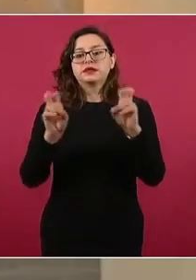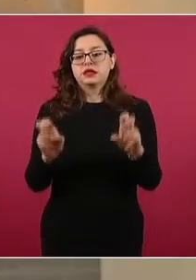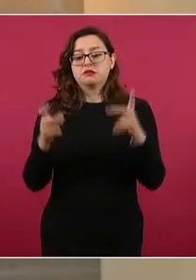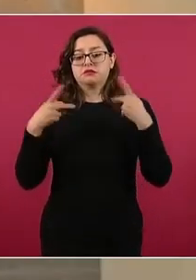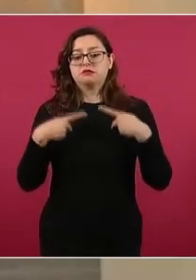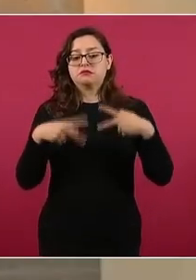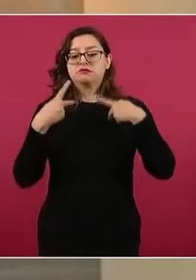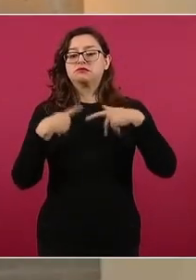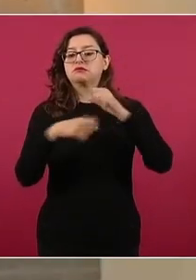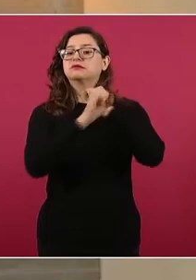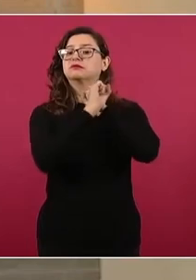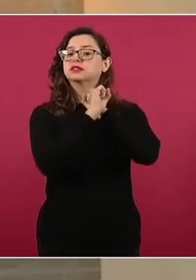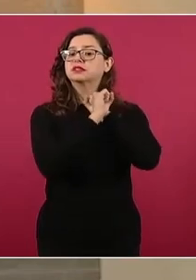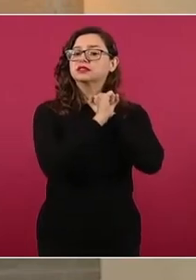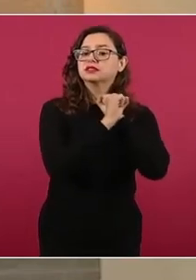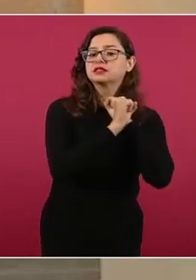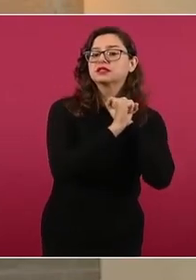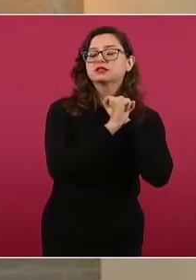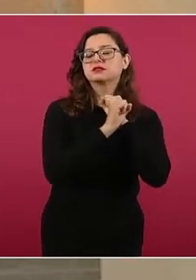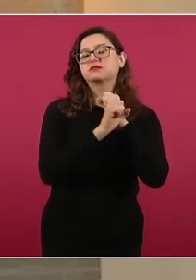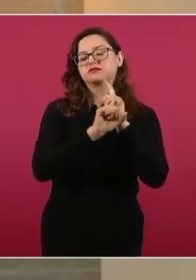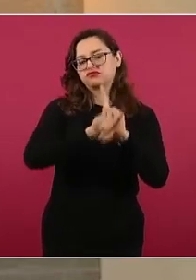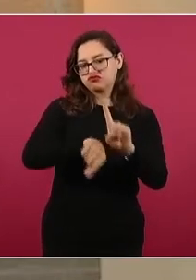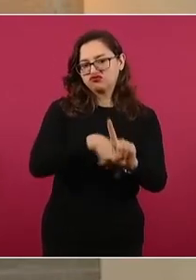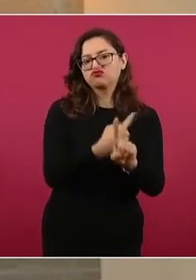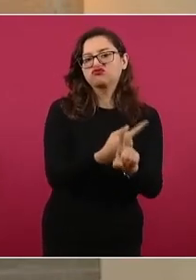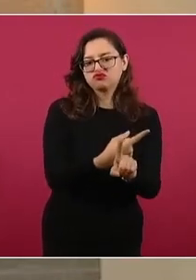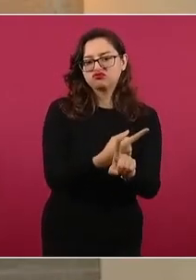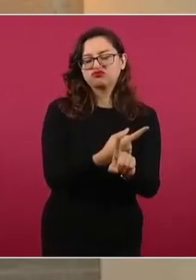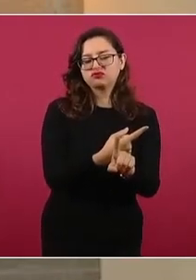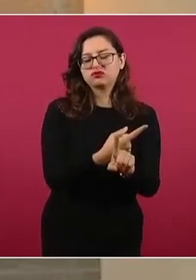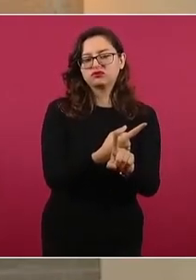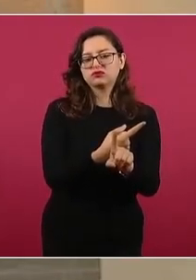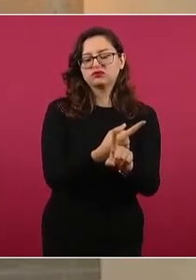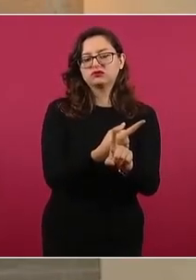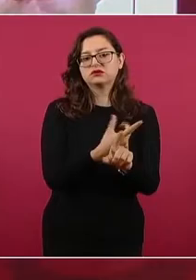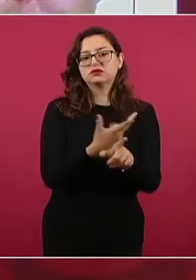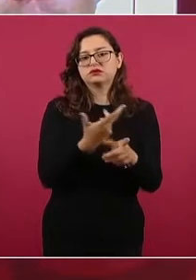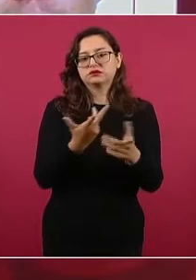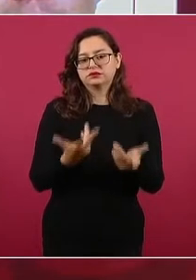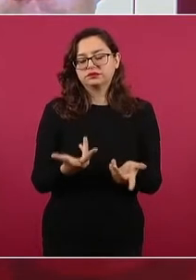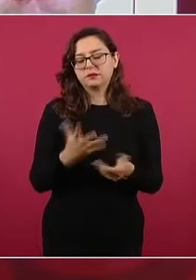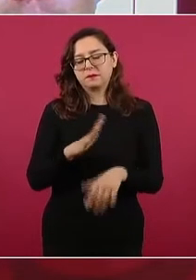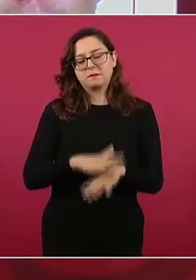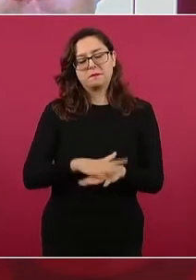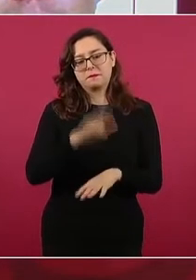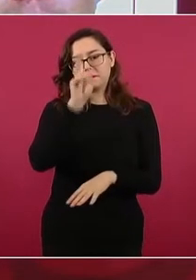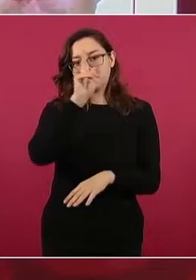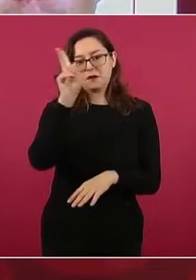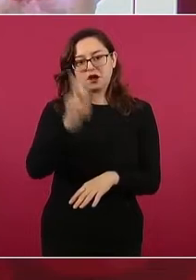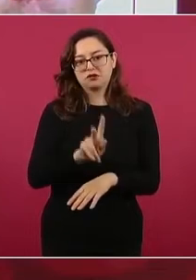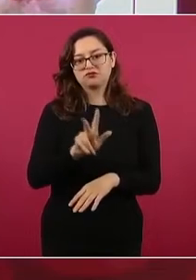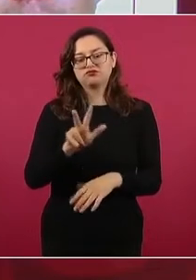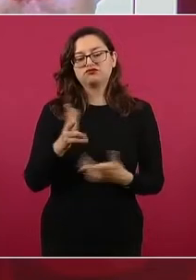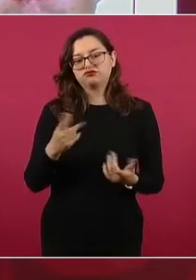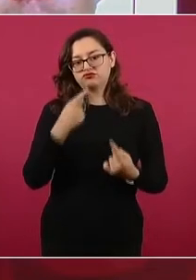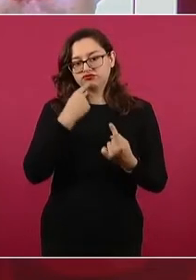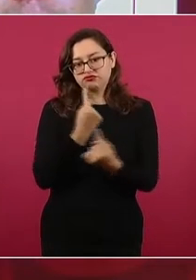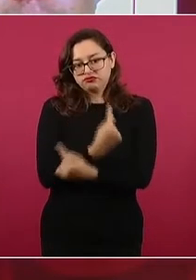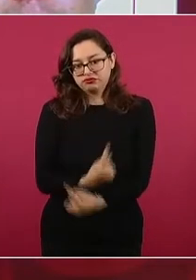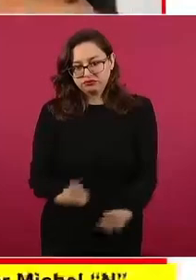explotación sexual y sobre todo cuando se trata de víctimas menores,